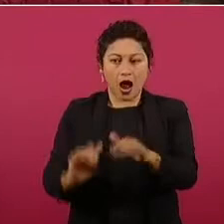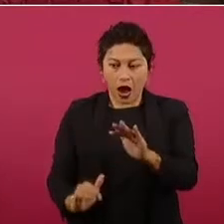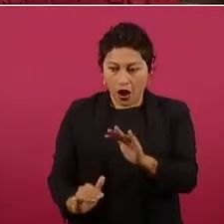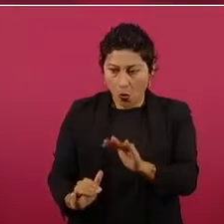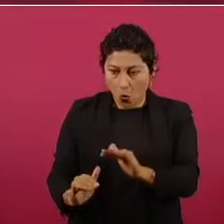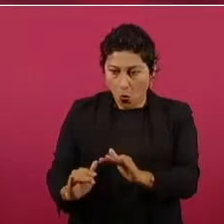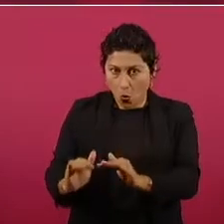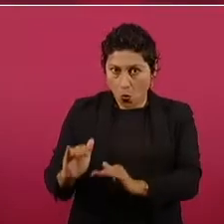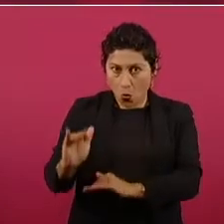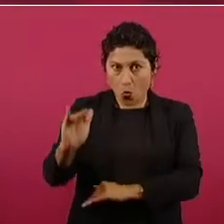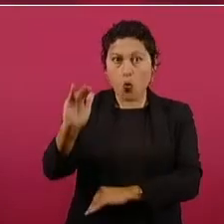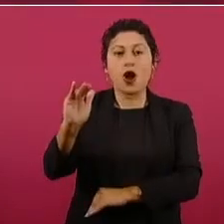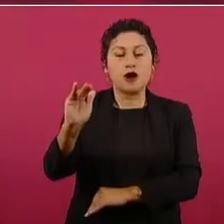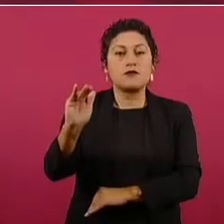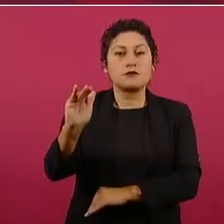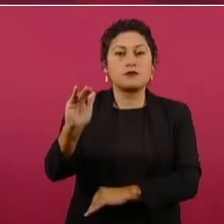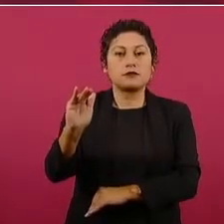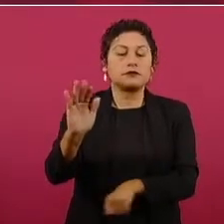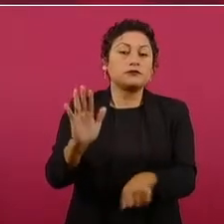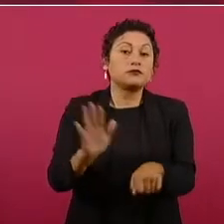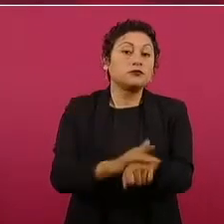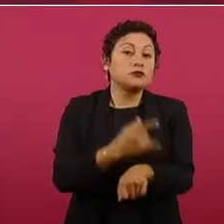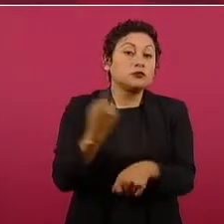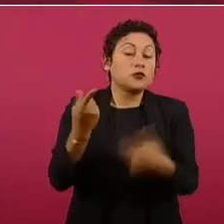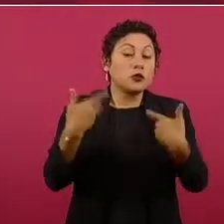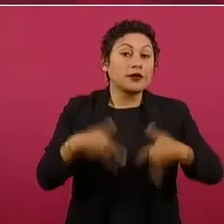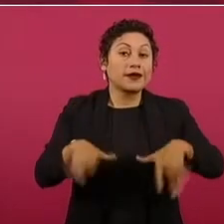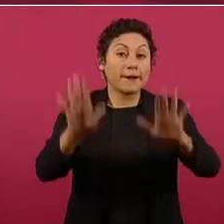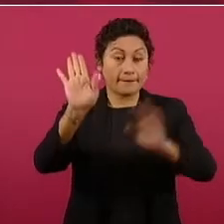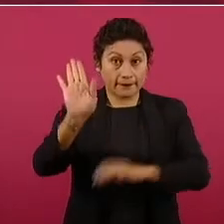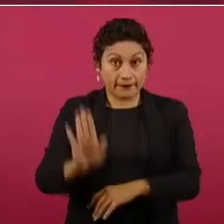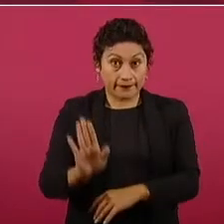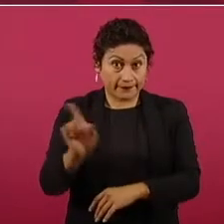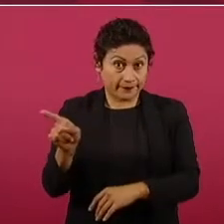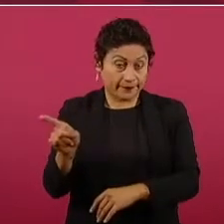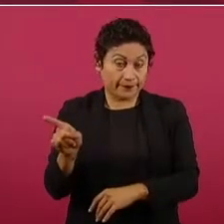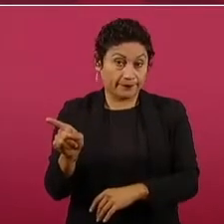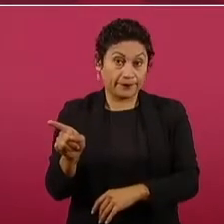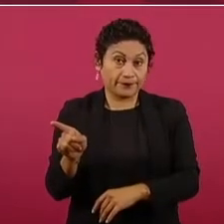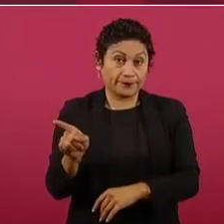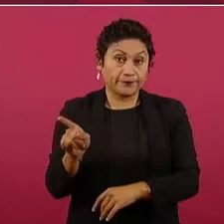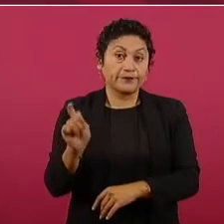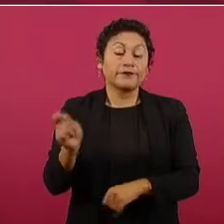los gobiernos conservadores en donde concesionaron casi la mitad del territorio mexicano.